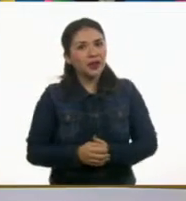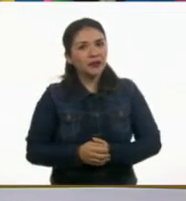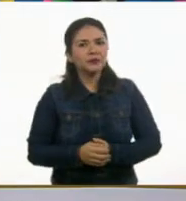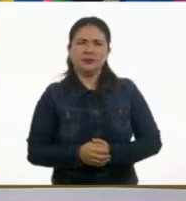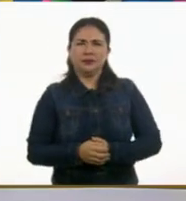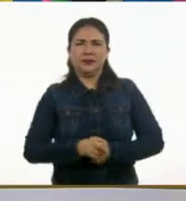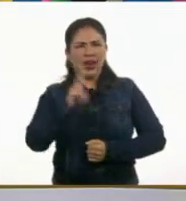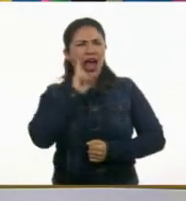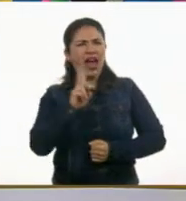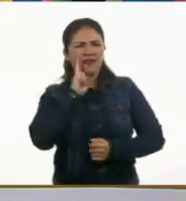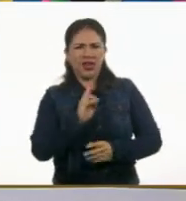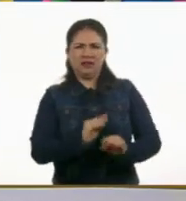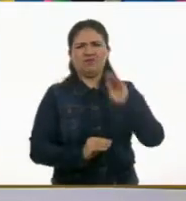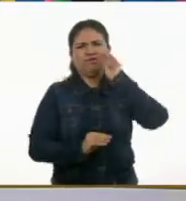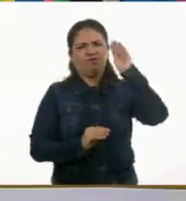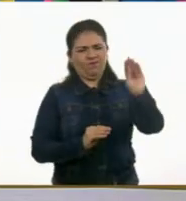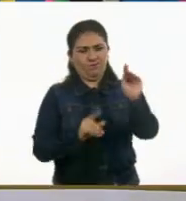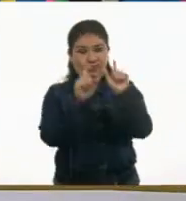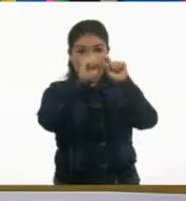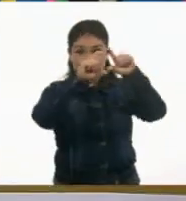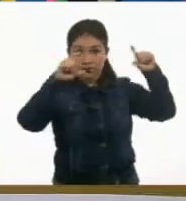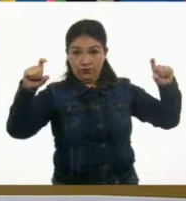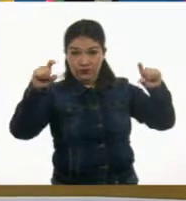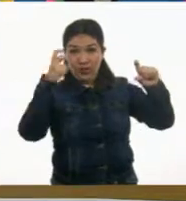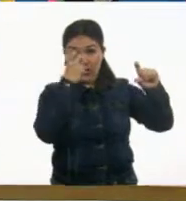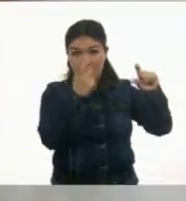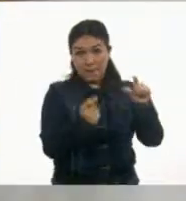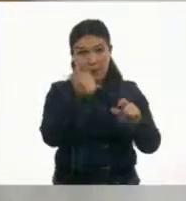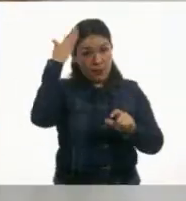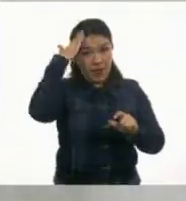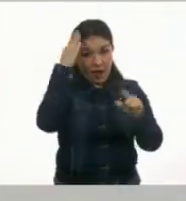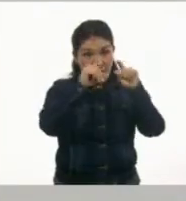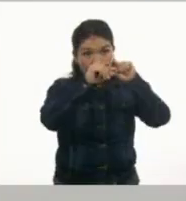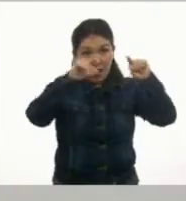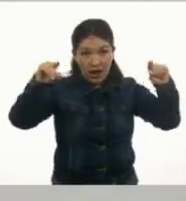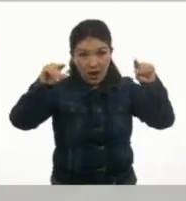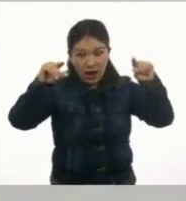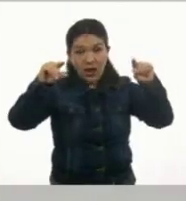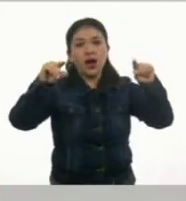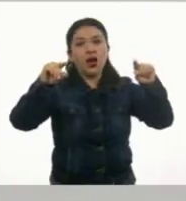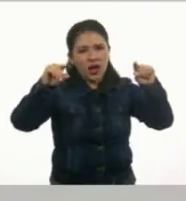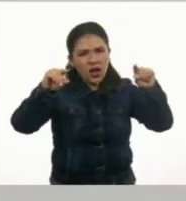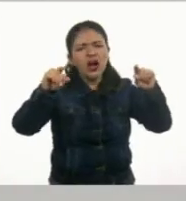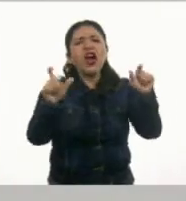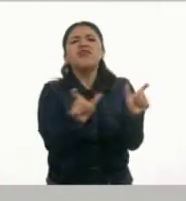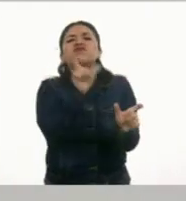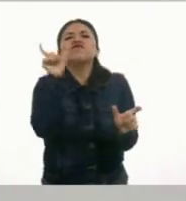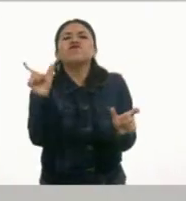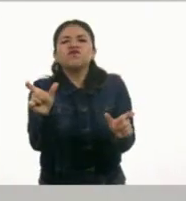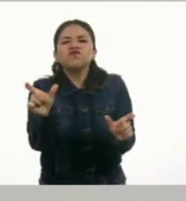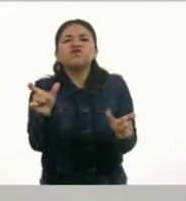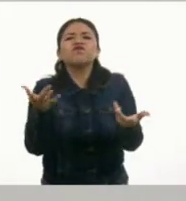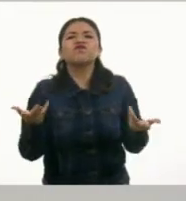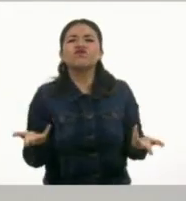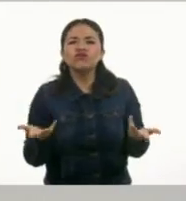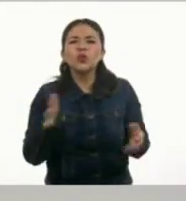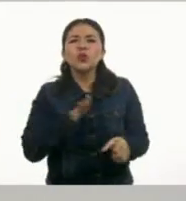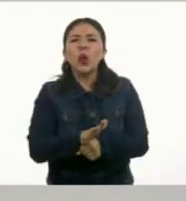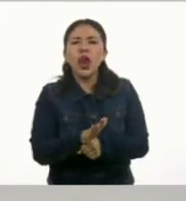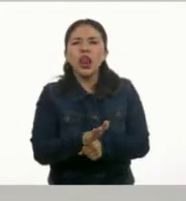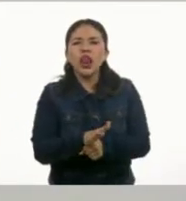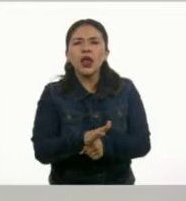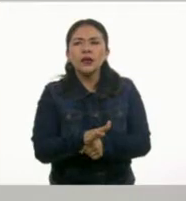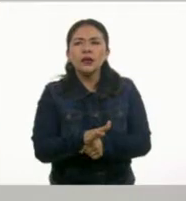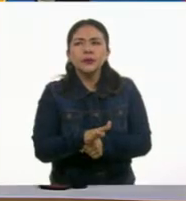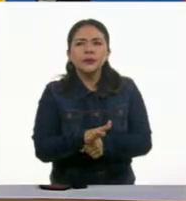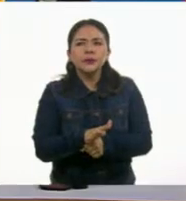consecuentemente, había semillas de hierbas buenas y de hierbas malas. Y, ¿con qué